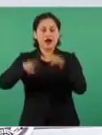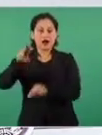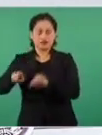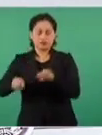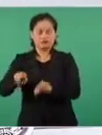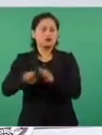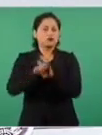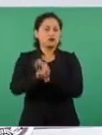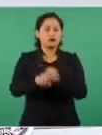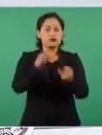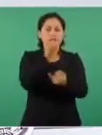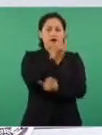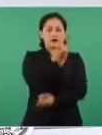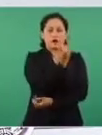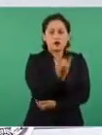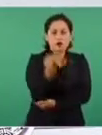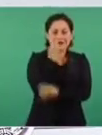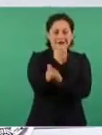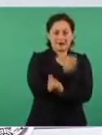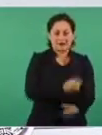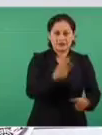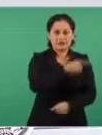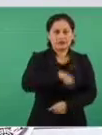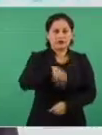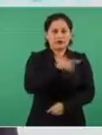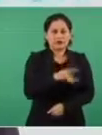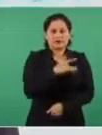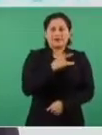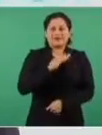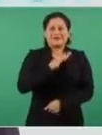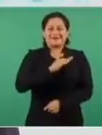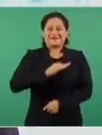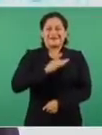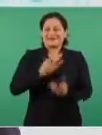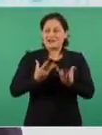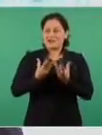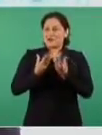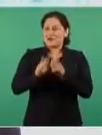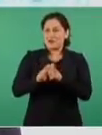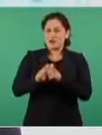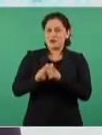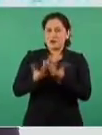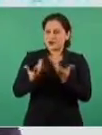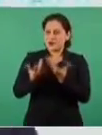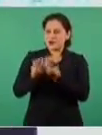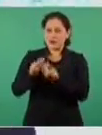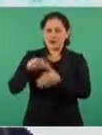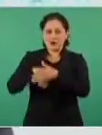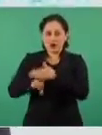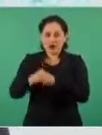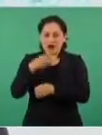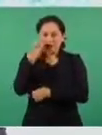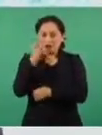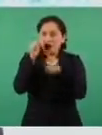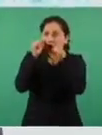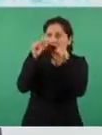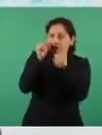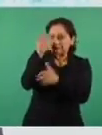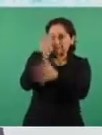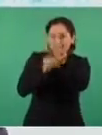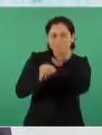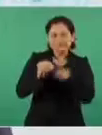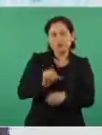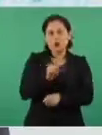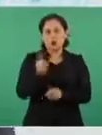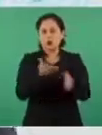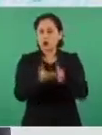preescolar, les hace más feliz estar con amigos y entender mejor clases. Las adolescentes, estar con sus